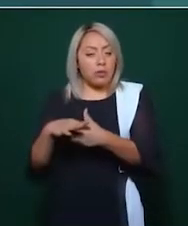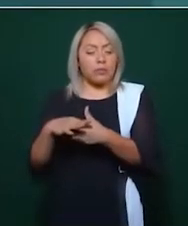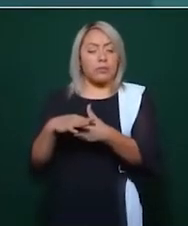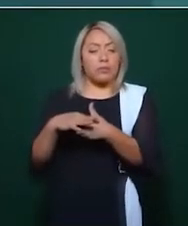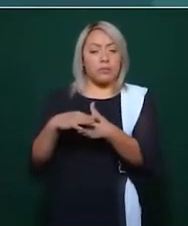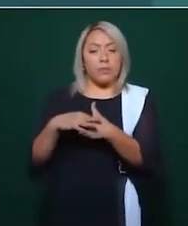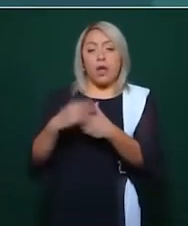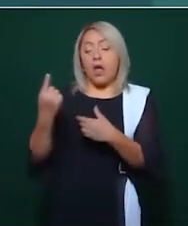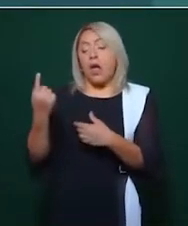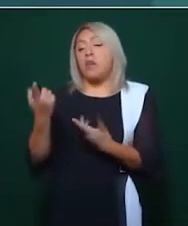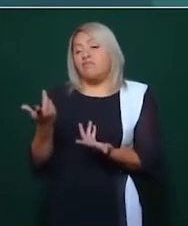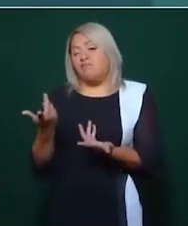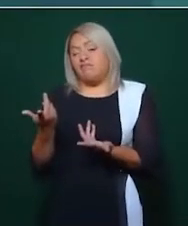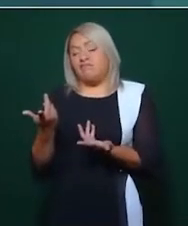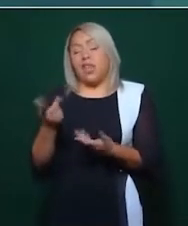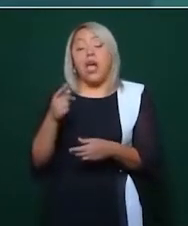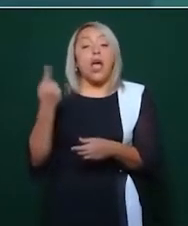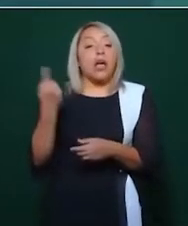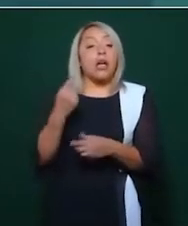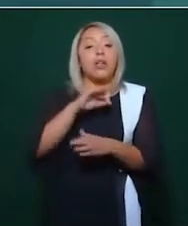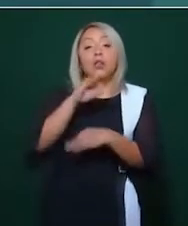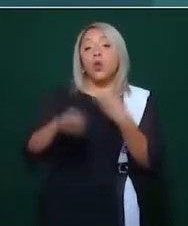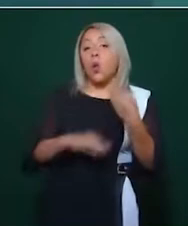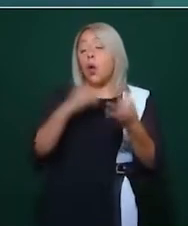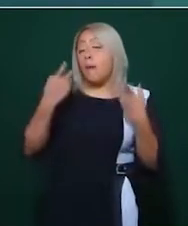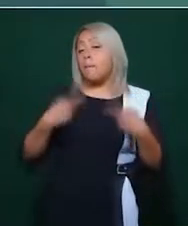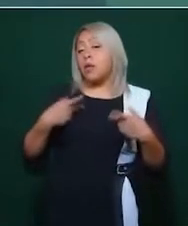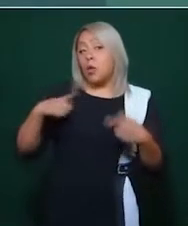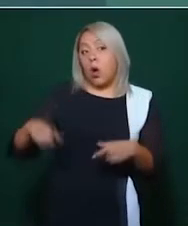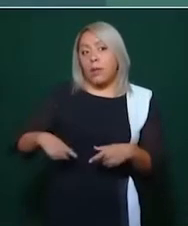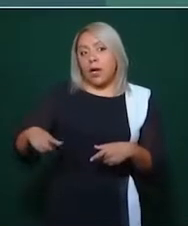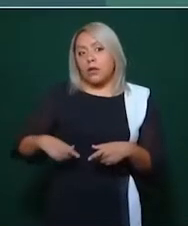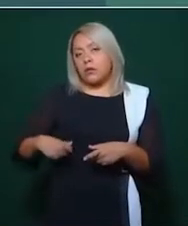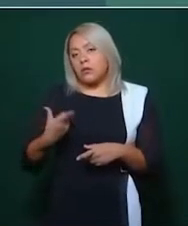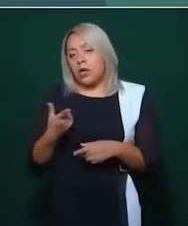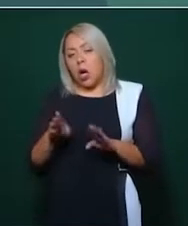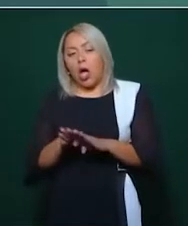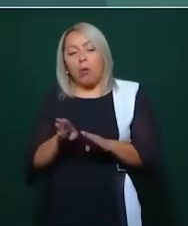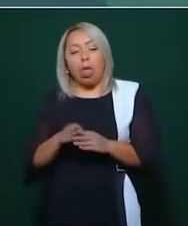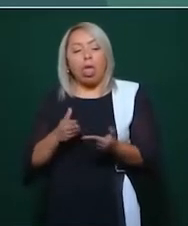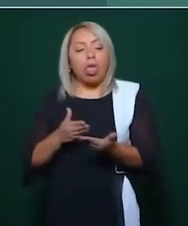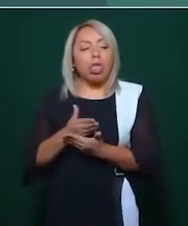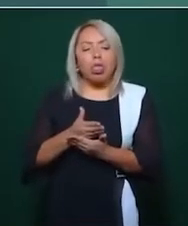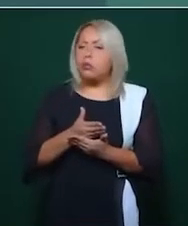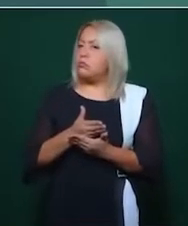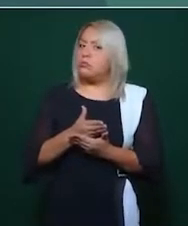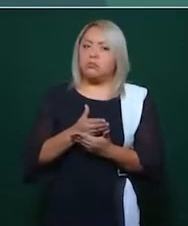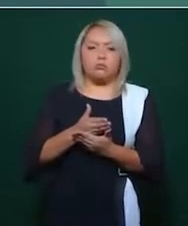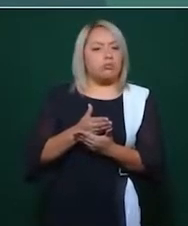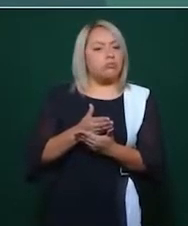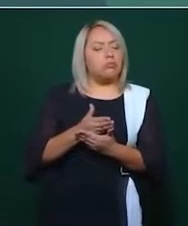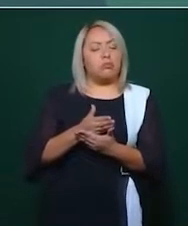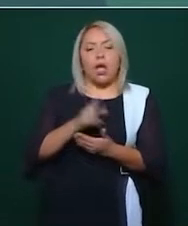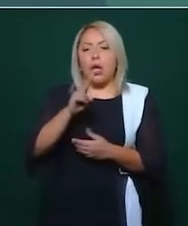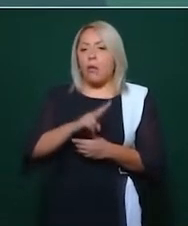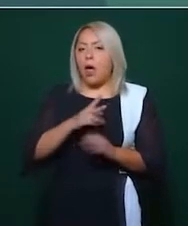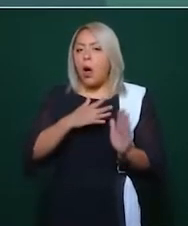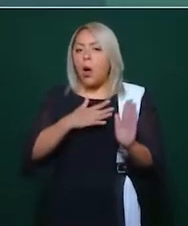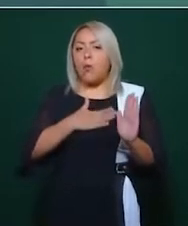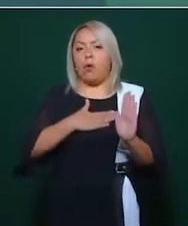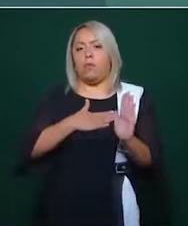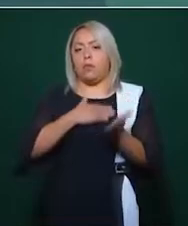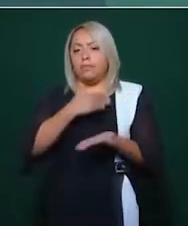Hagamos el compromiso de no intervenir y, sobre todo, no utilizar presupuesto